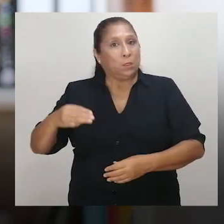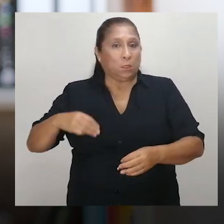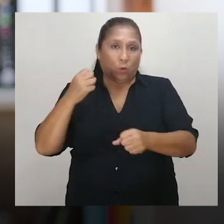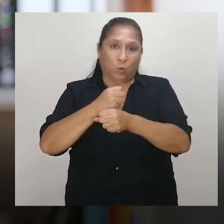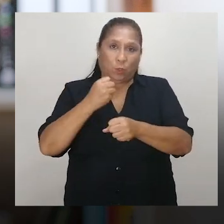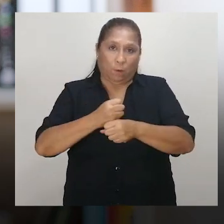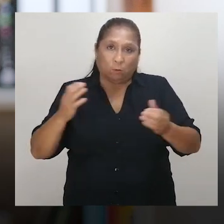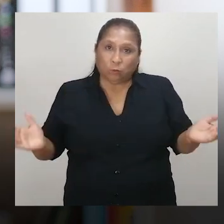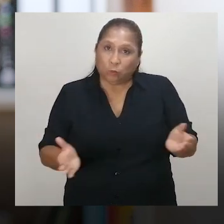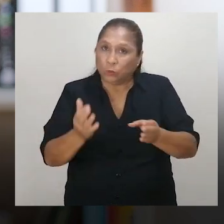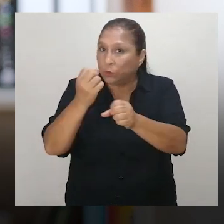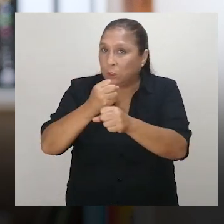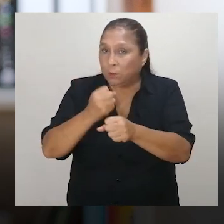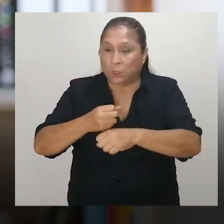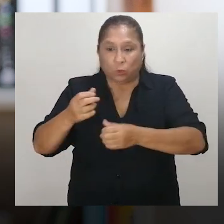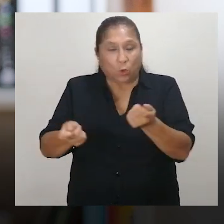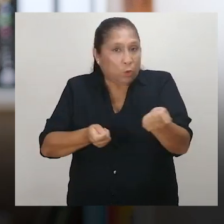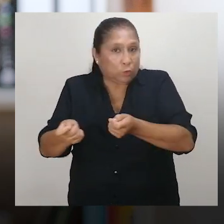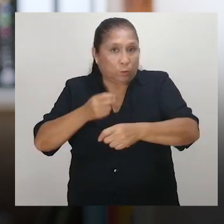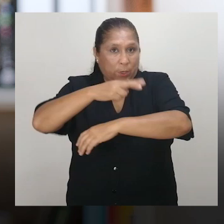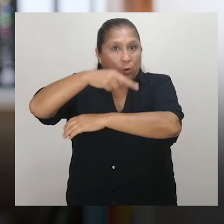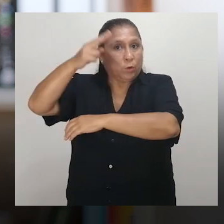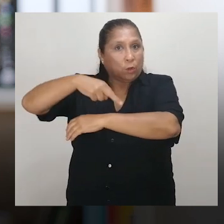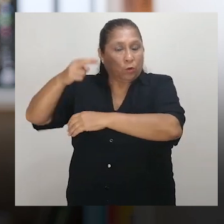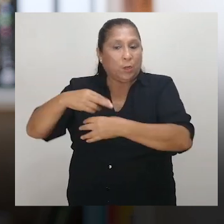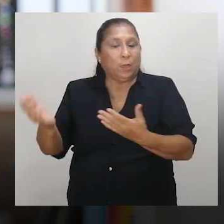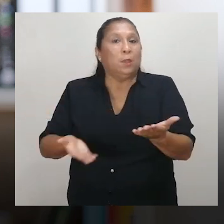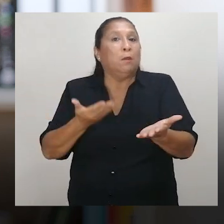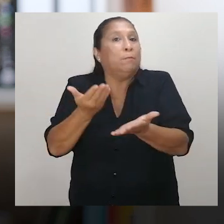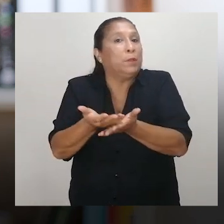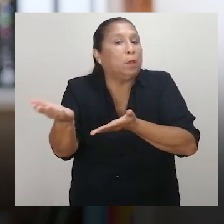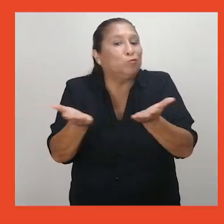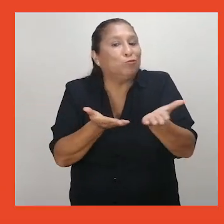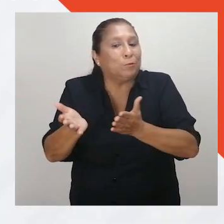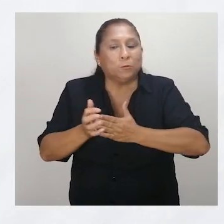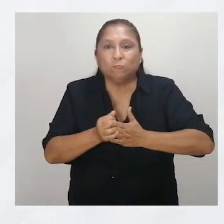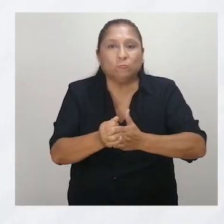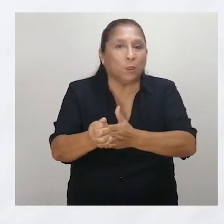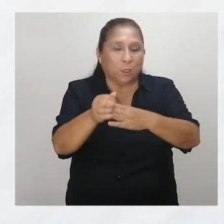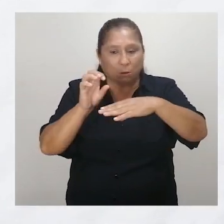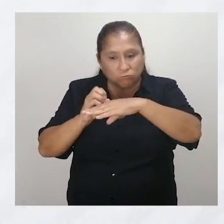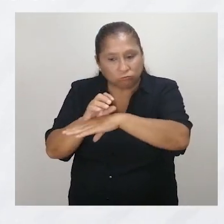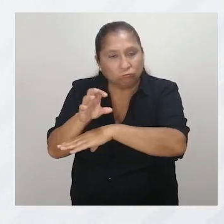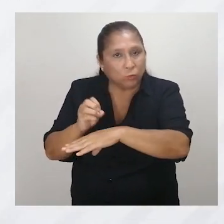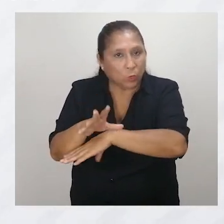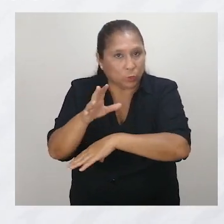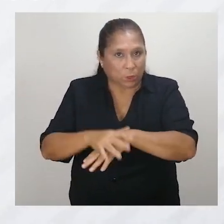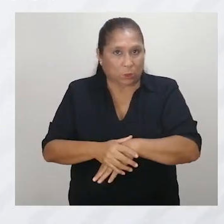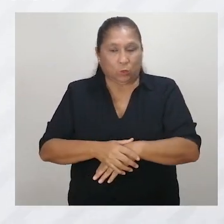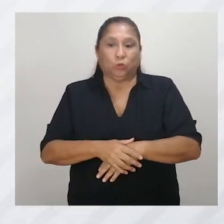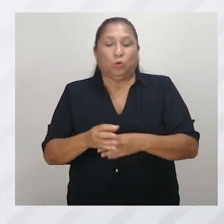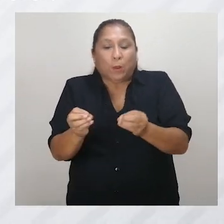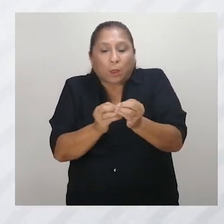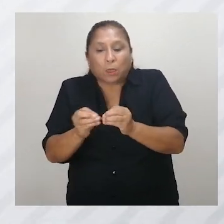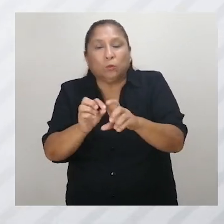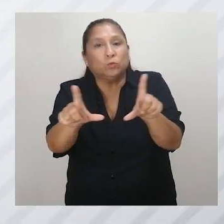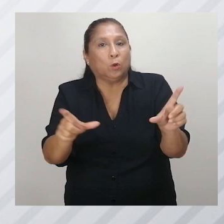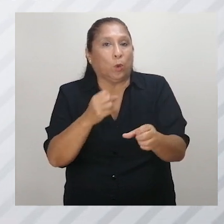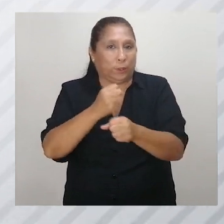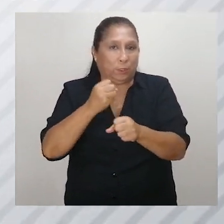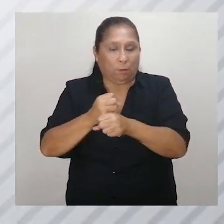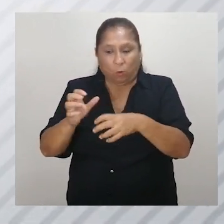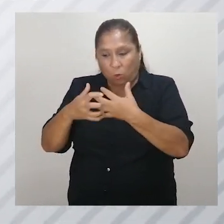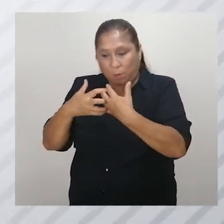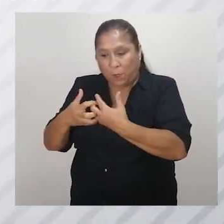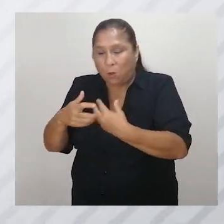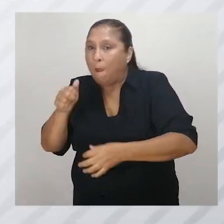particular. El Ministerio de Trabajo y Promoción del Empleo y los gobiernos regionales brindan un servicio de orientación y asesoría